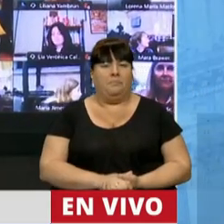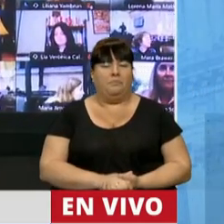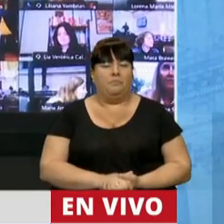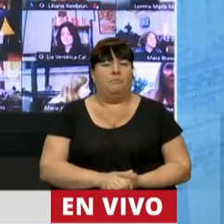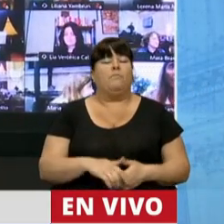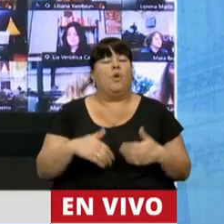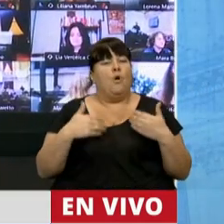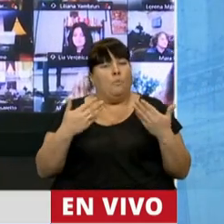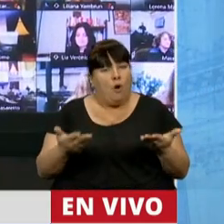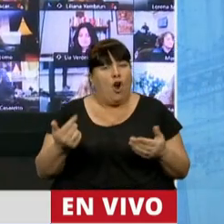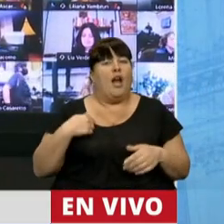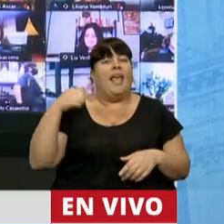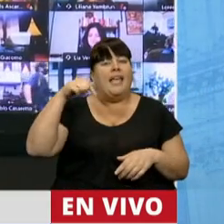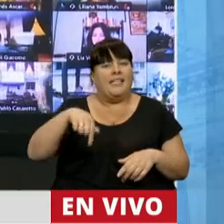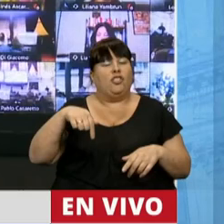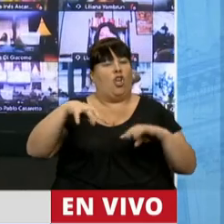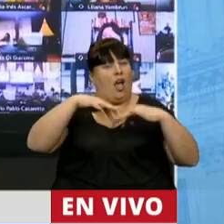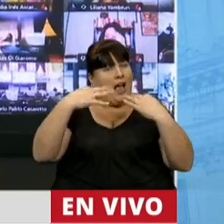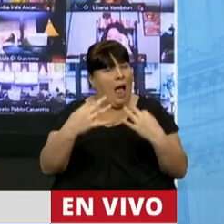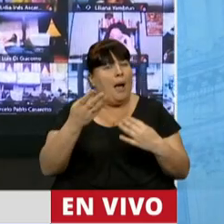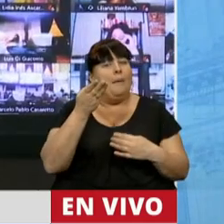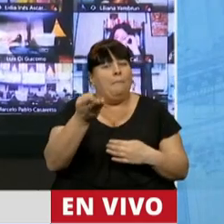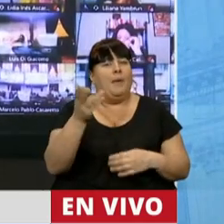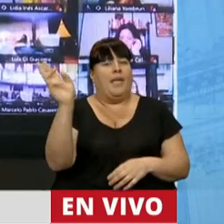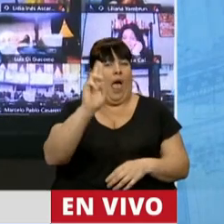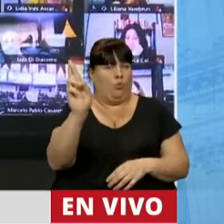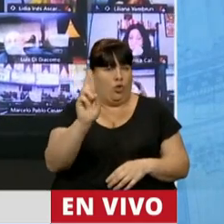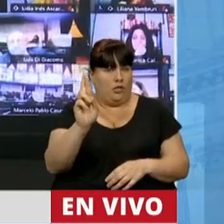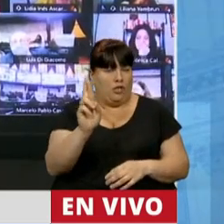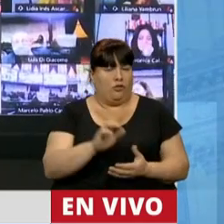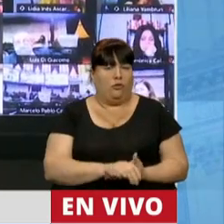Entonces, por eso que vengo a este cuerpo a pedir que me autorice